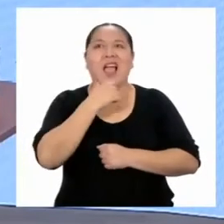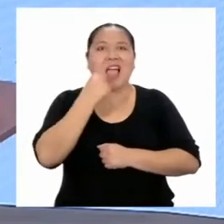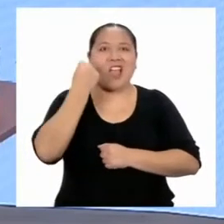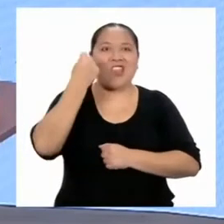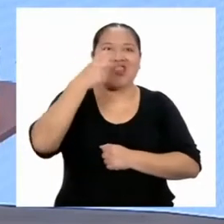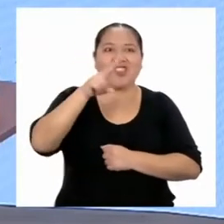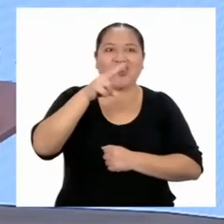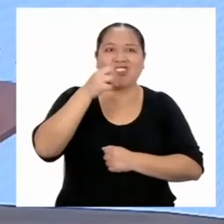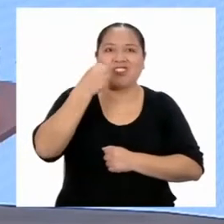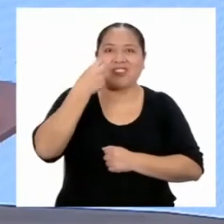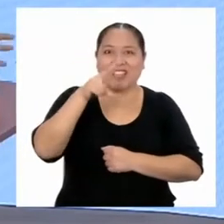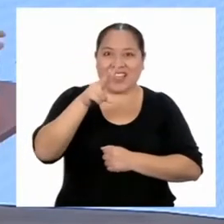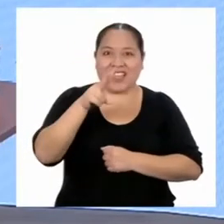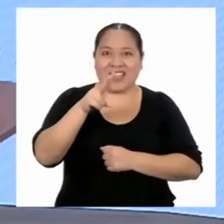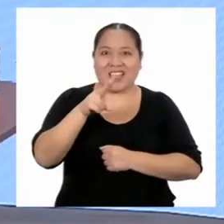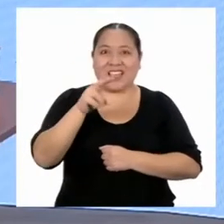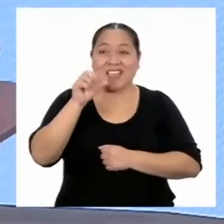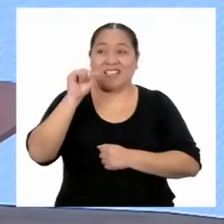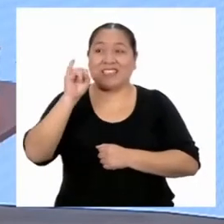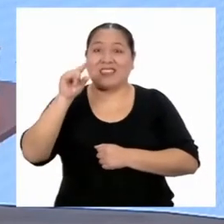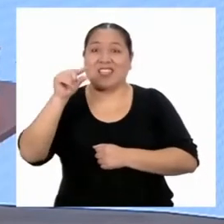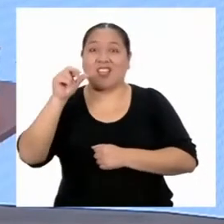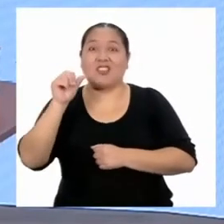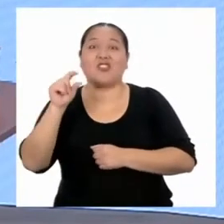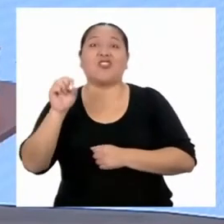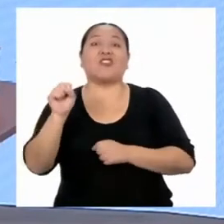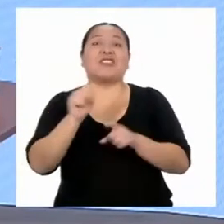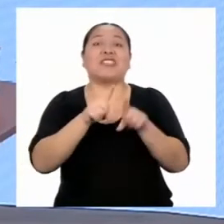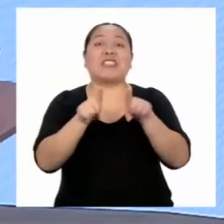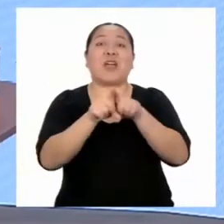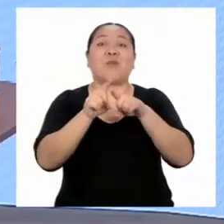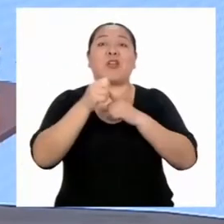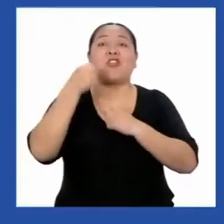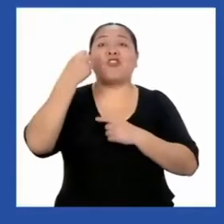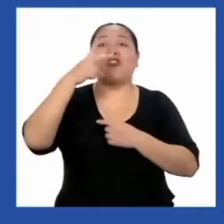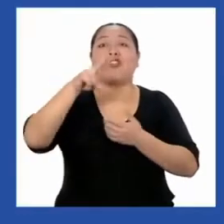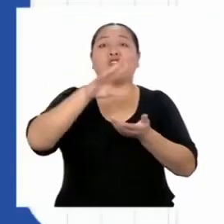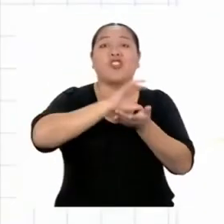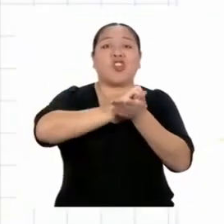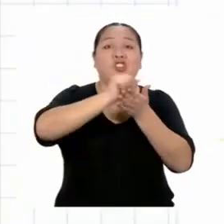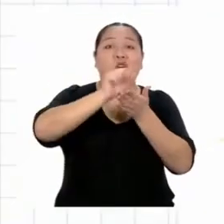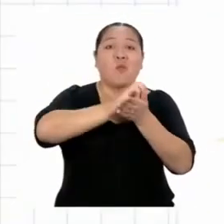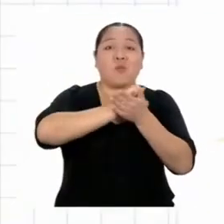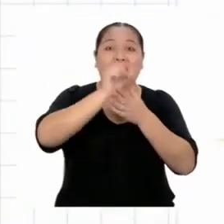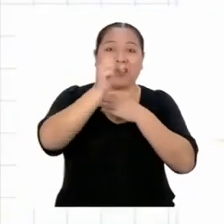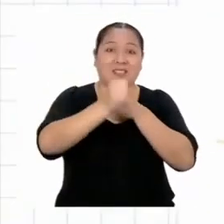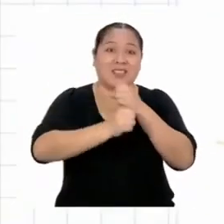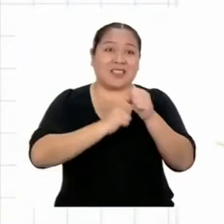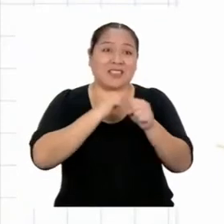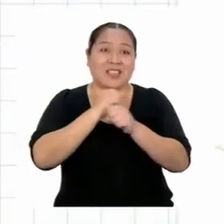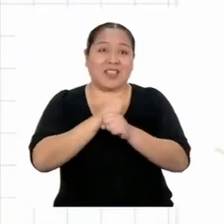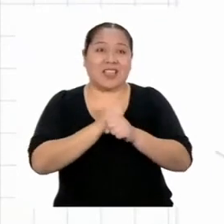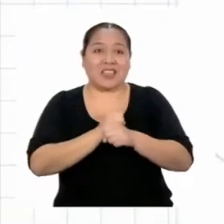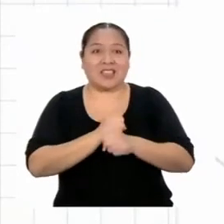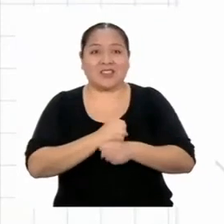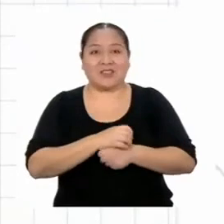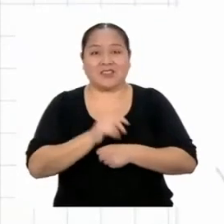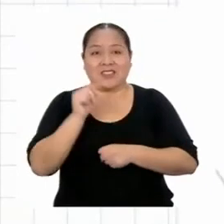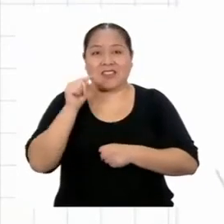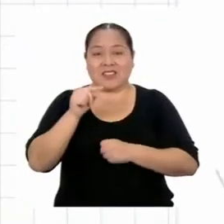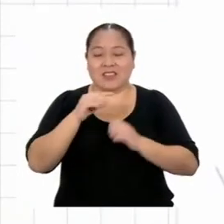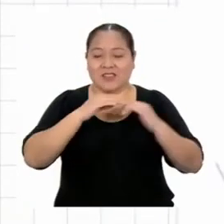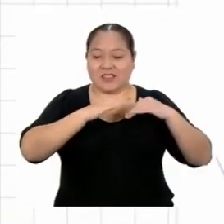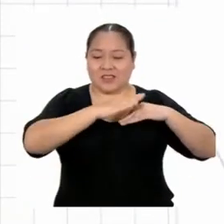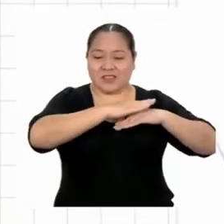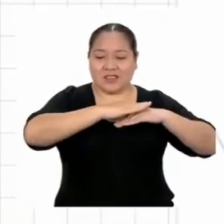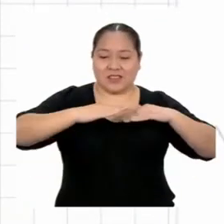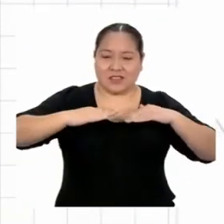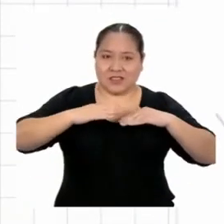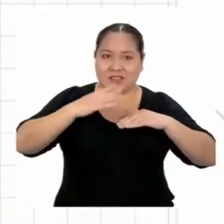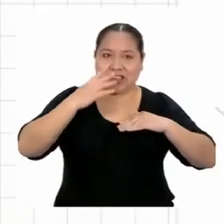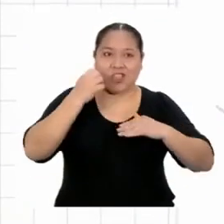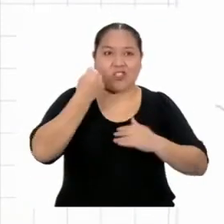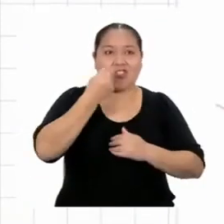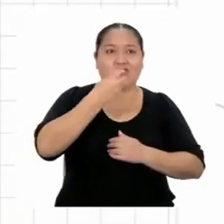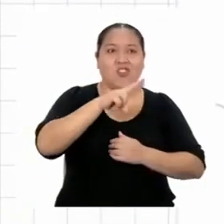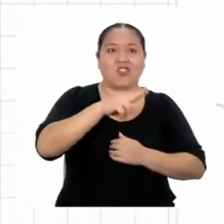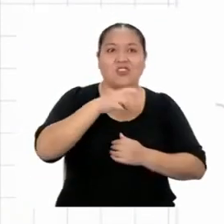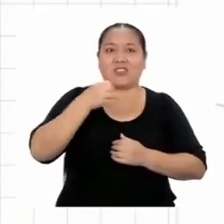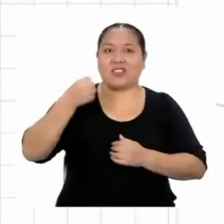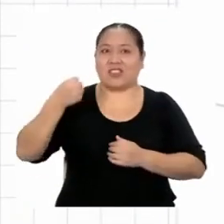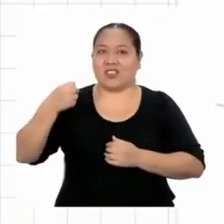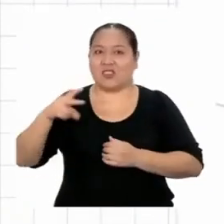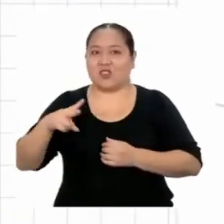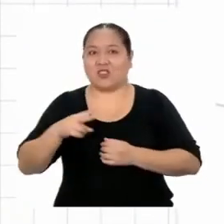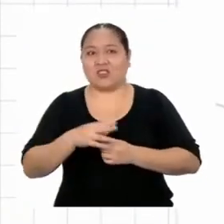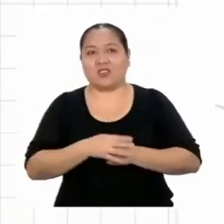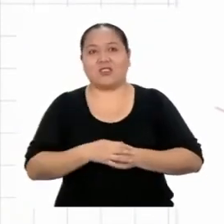12 los signos del zodíaco y 12 los meses del año. ¡Esa es! La medida de la sombra del edificio es de 12